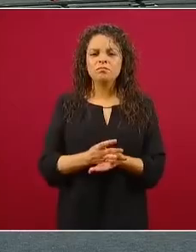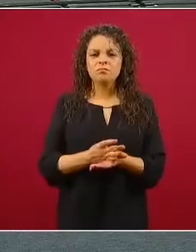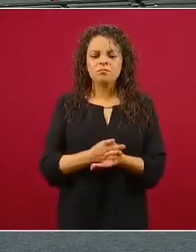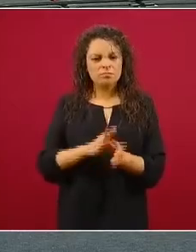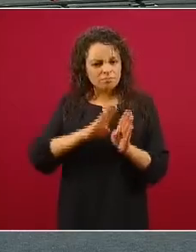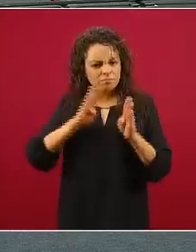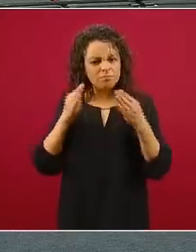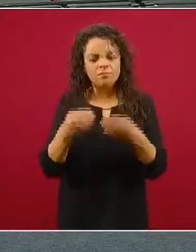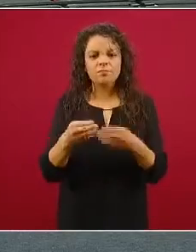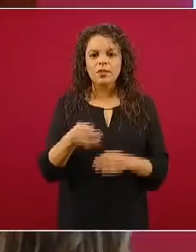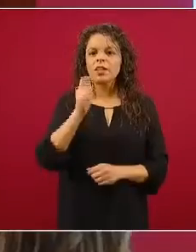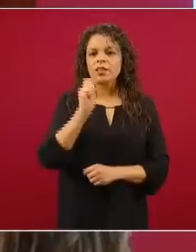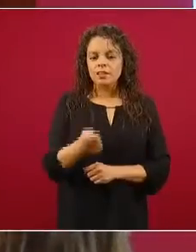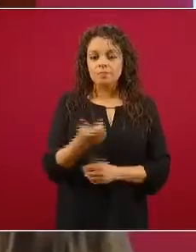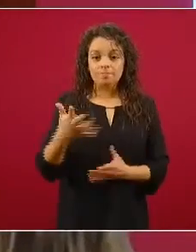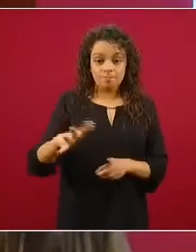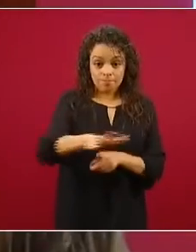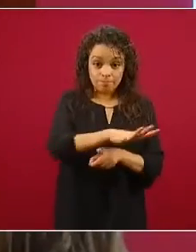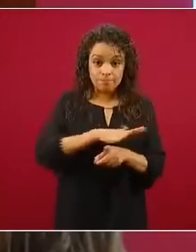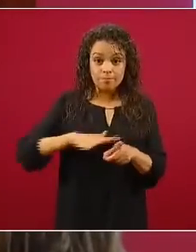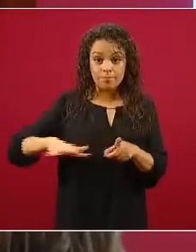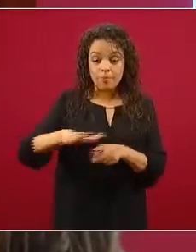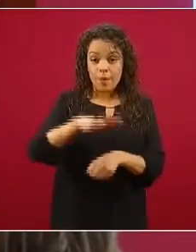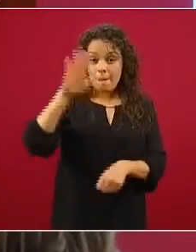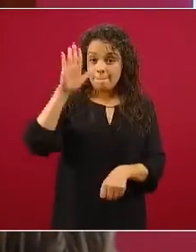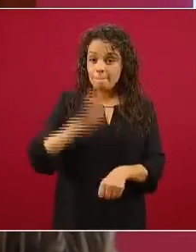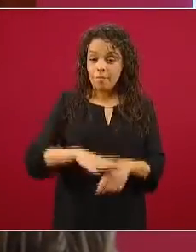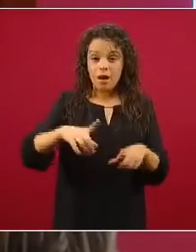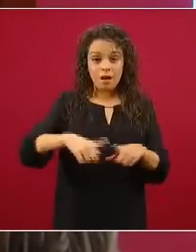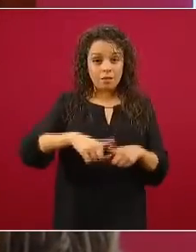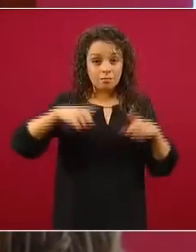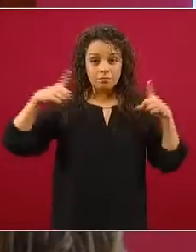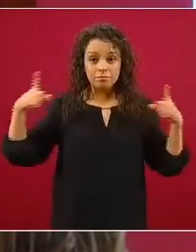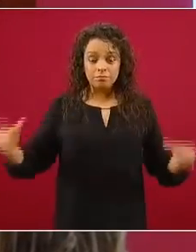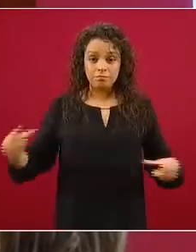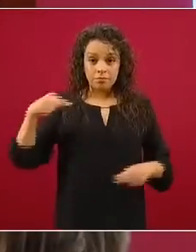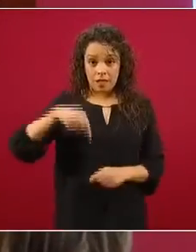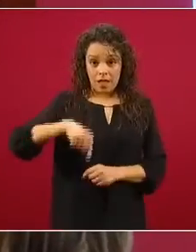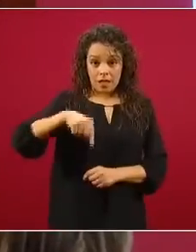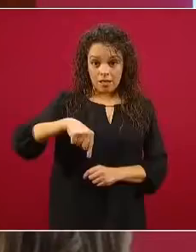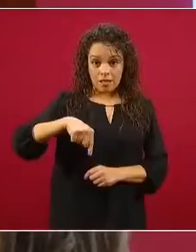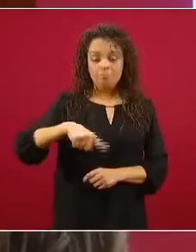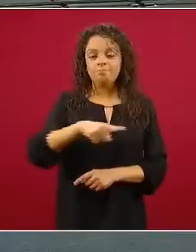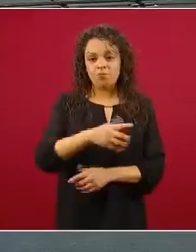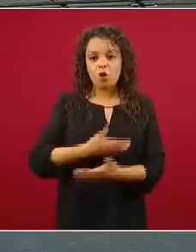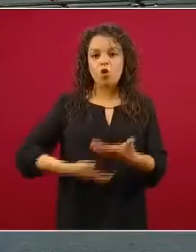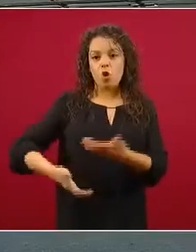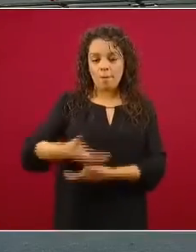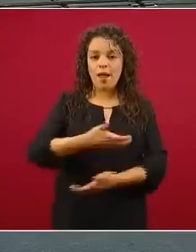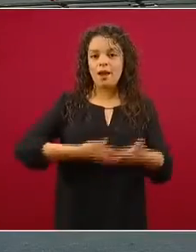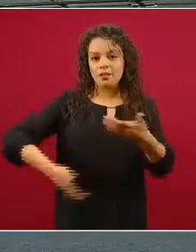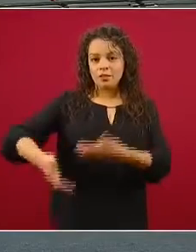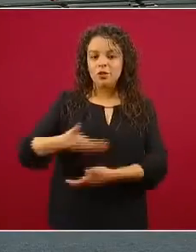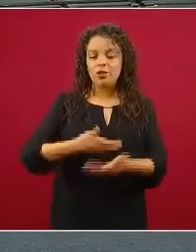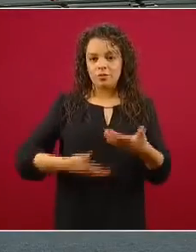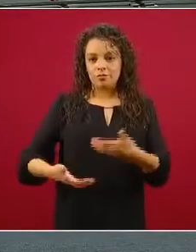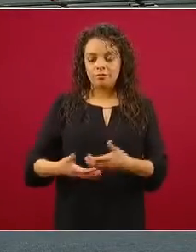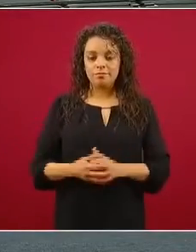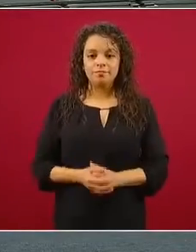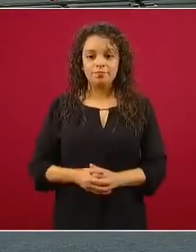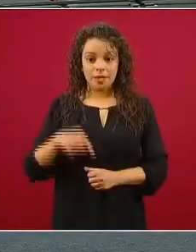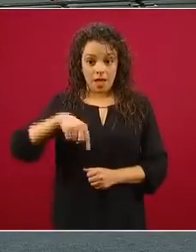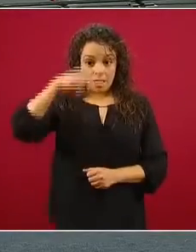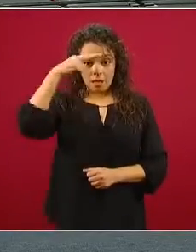segmentos, uno de los sectores económicos más grandes que hay en nuestro país, el comercio. Aquí vemos que en México